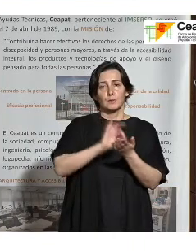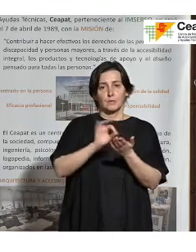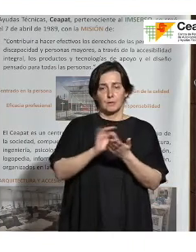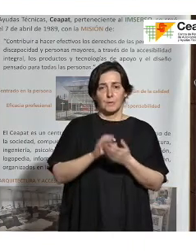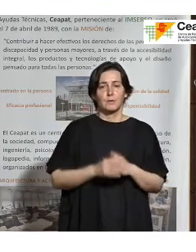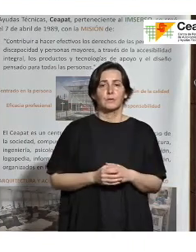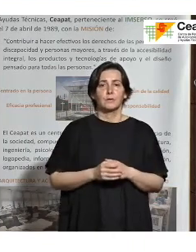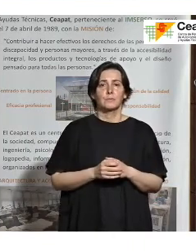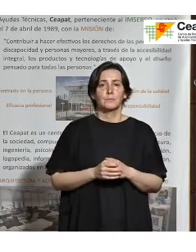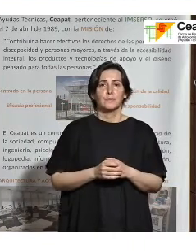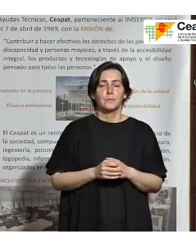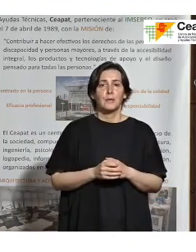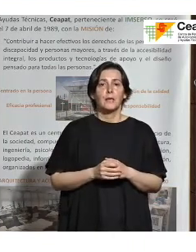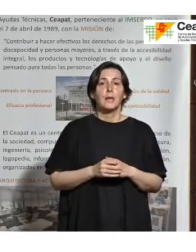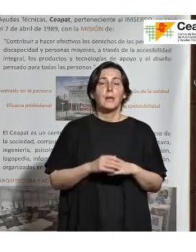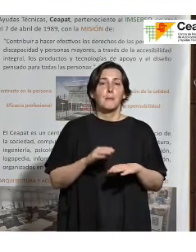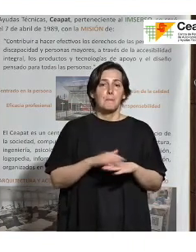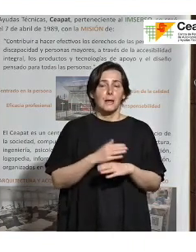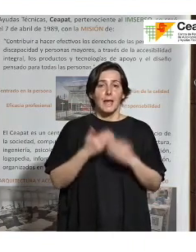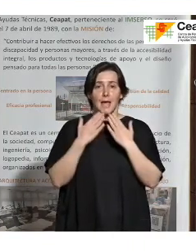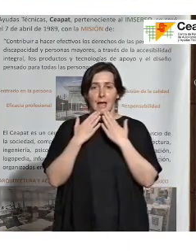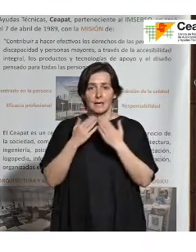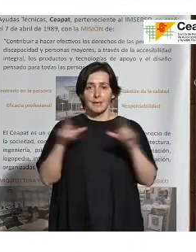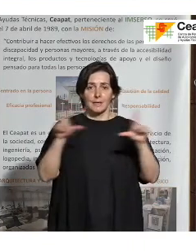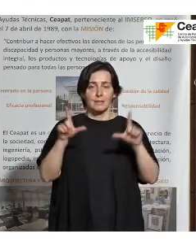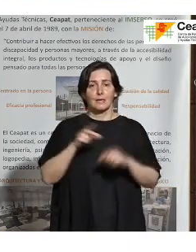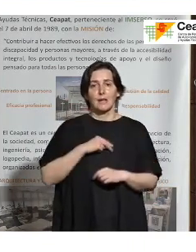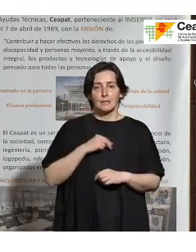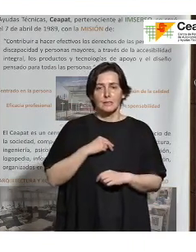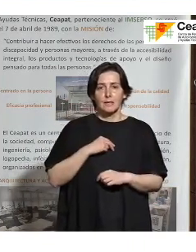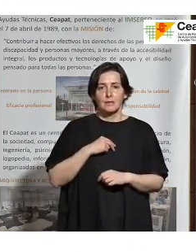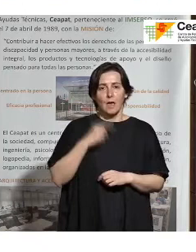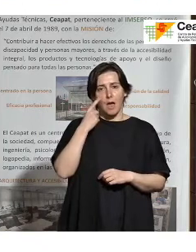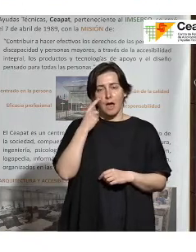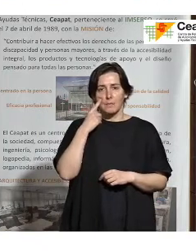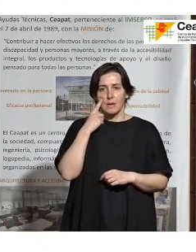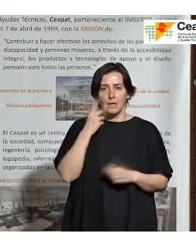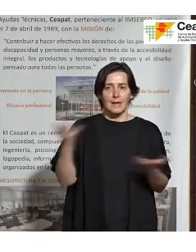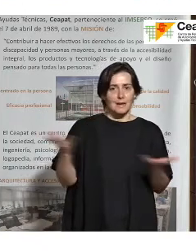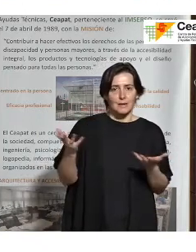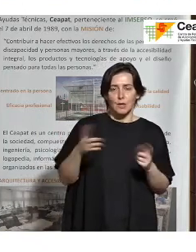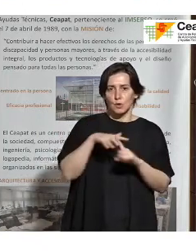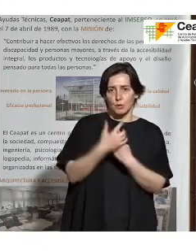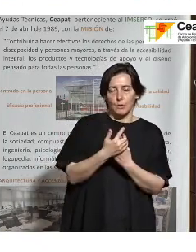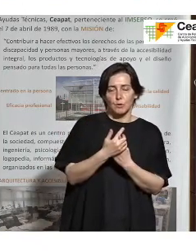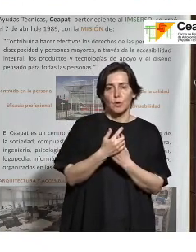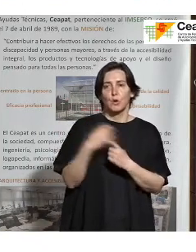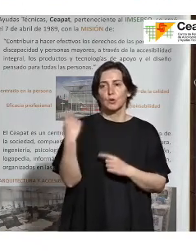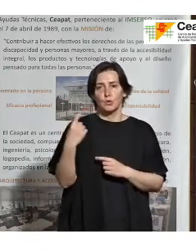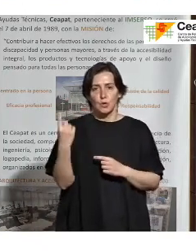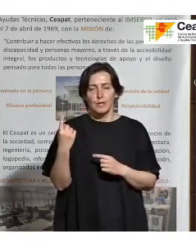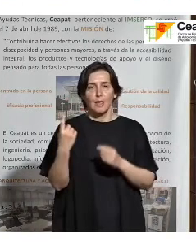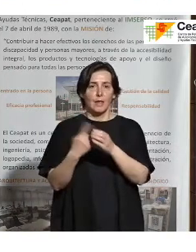para que a través de la teleasistencia se prevengan situaciones de riesgo, se eviten problemas de aislamiento y soledad,